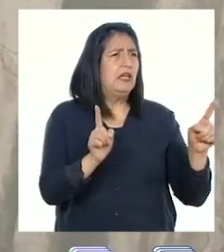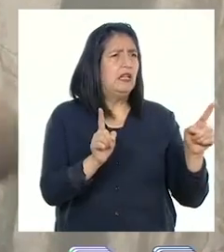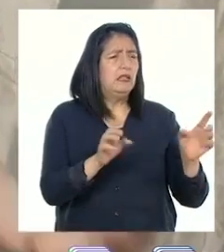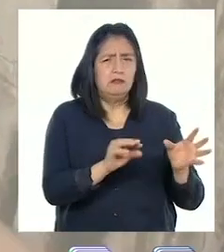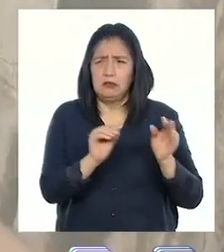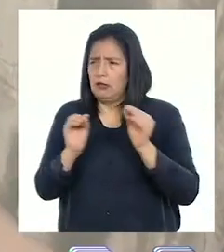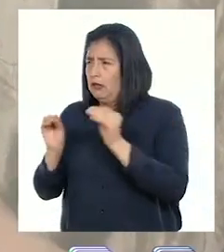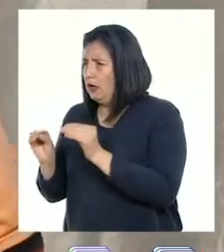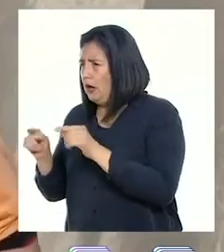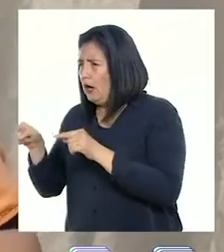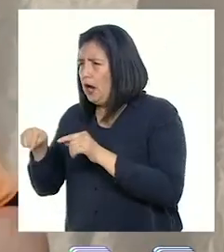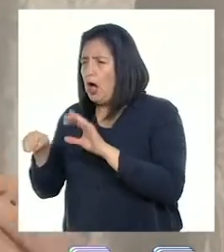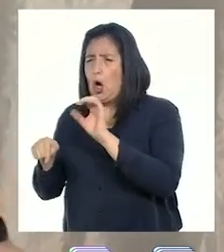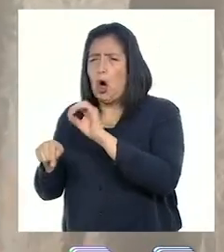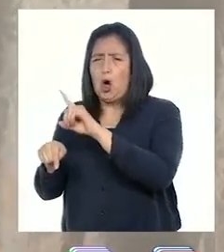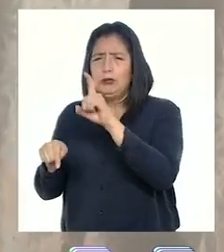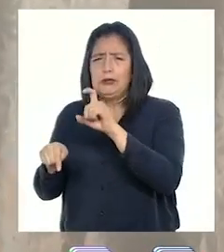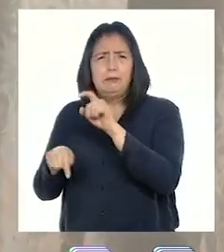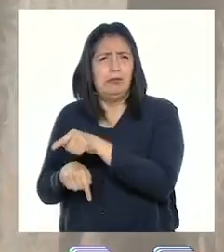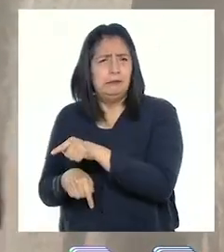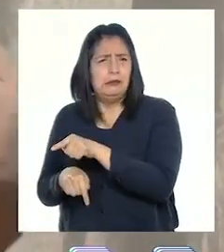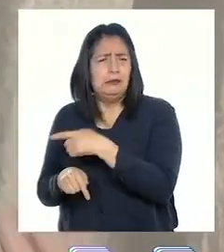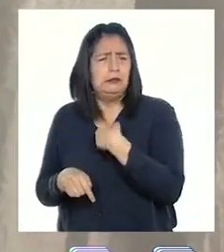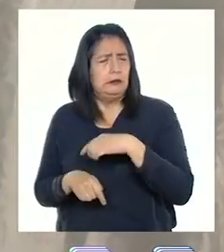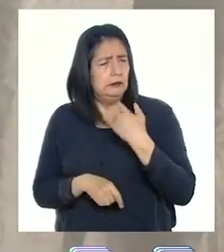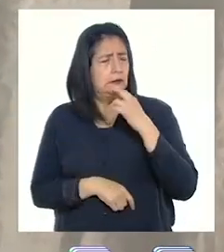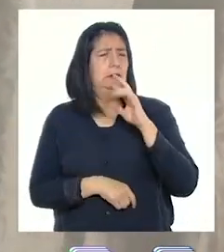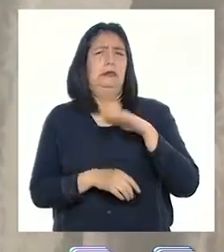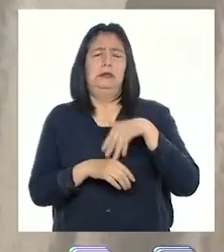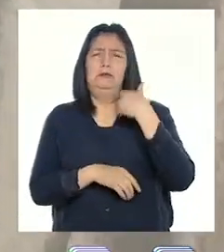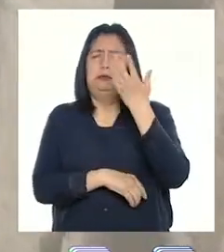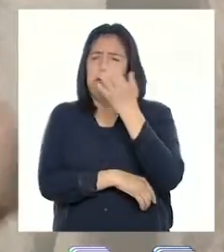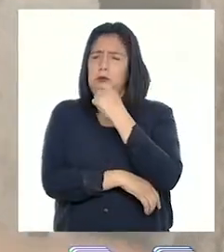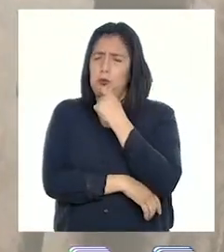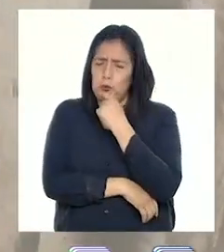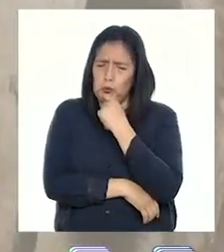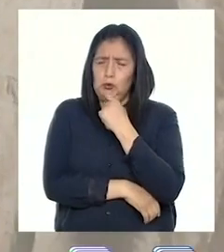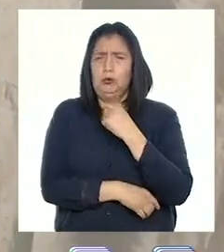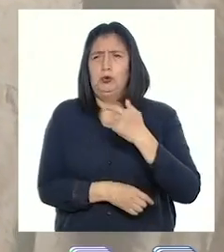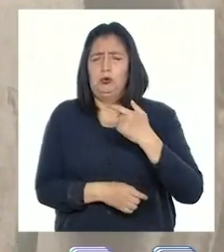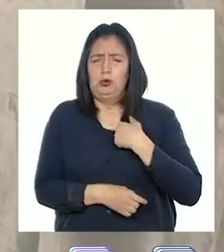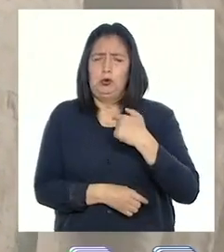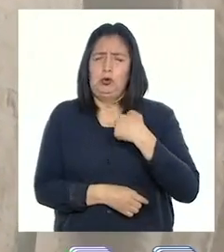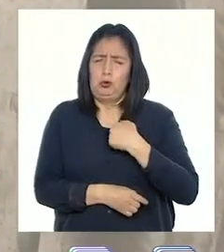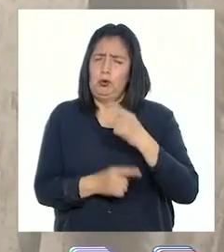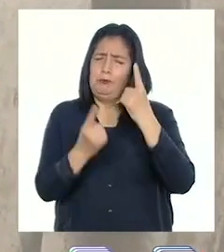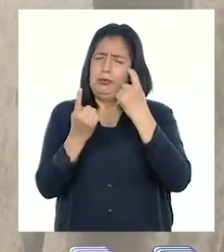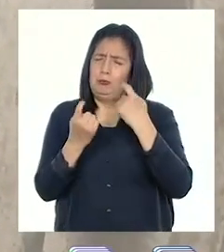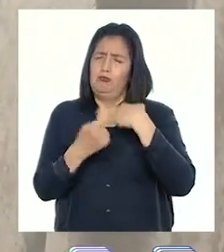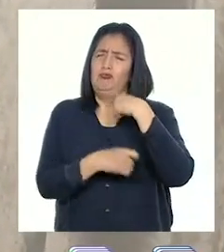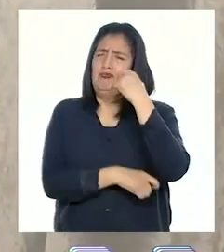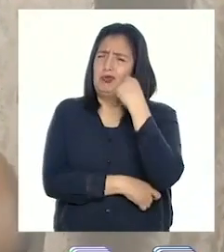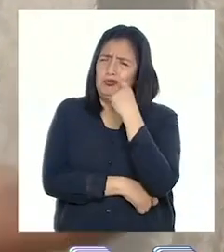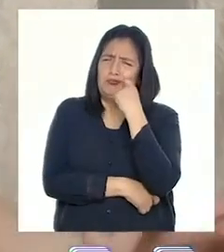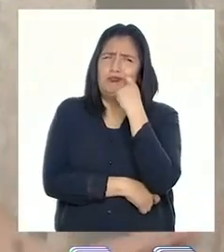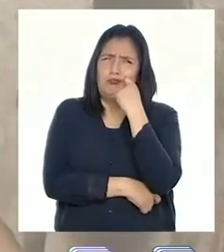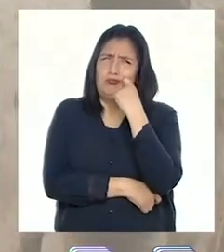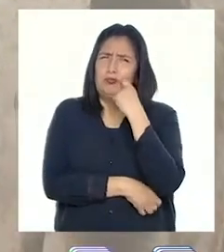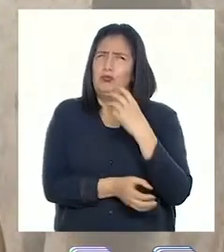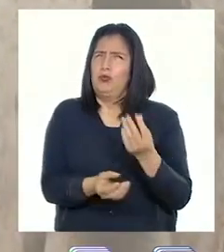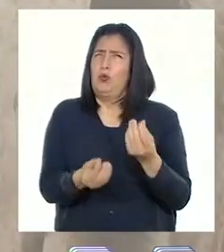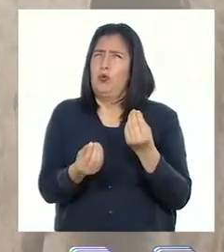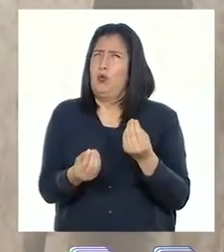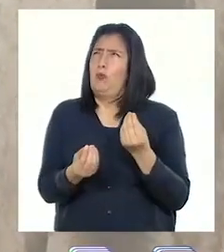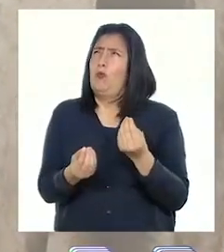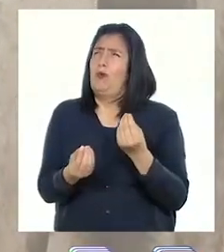a Oxapampa. Después de esa experiencia, muchas veces me he preguntado, ¿de